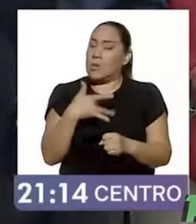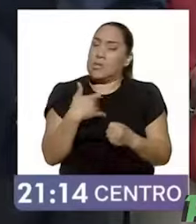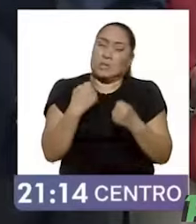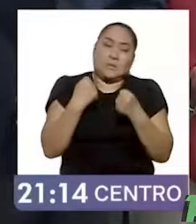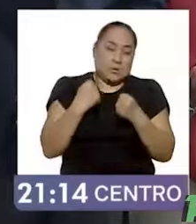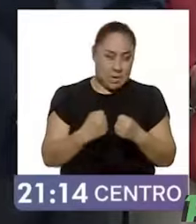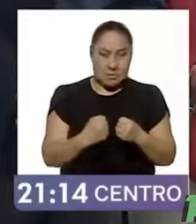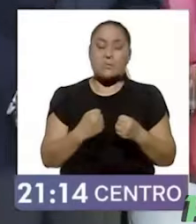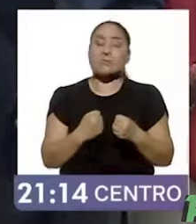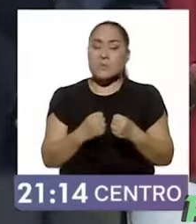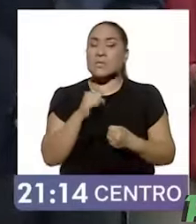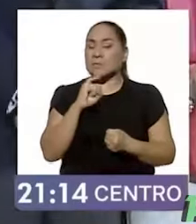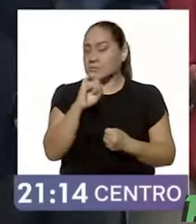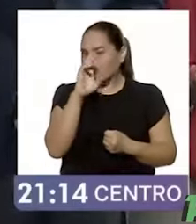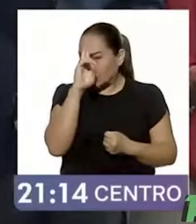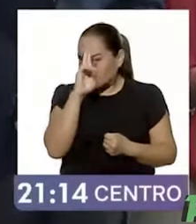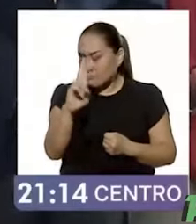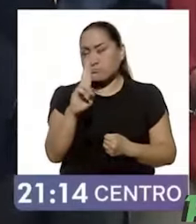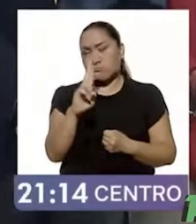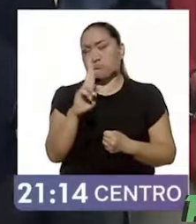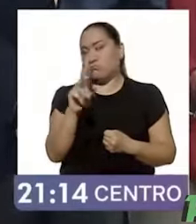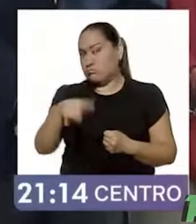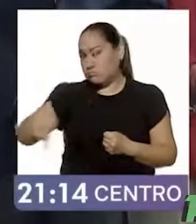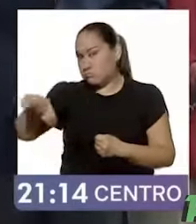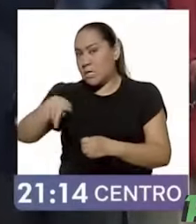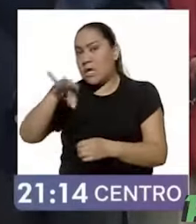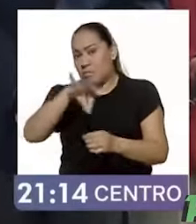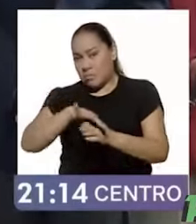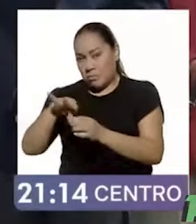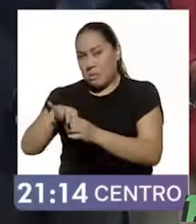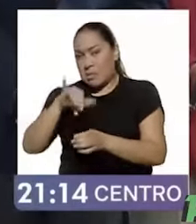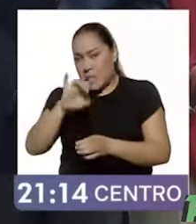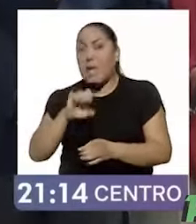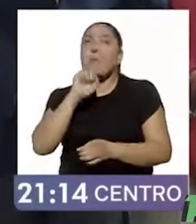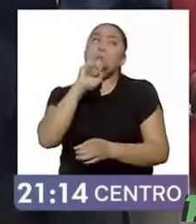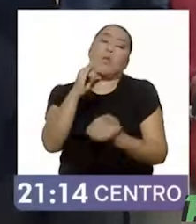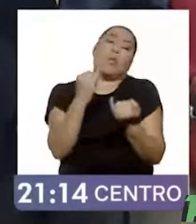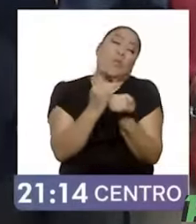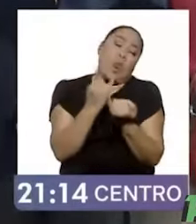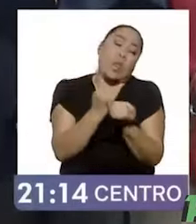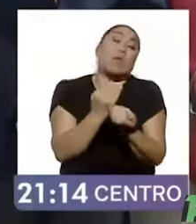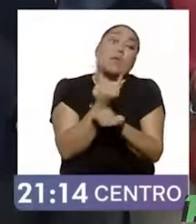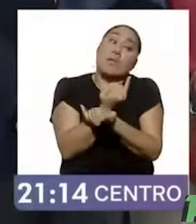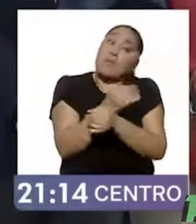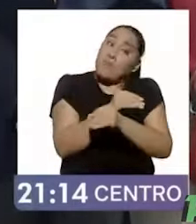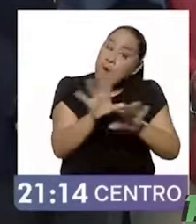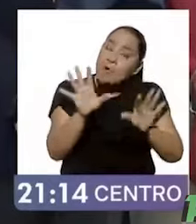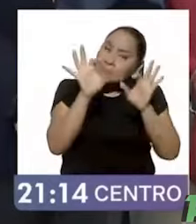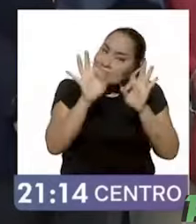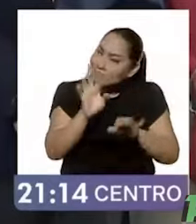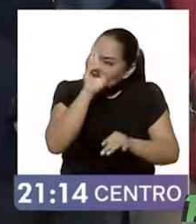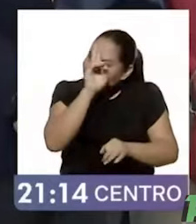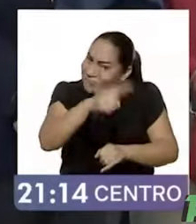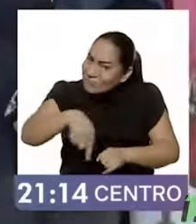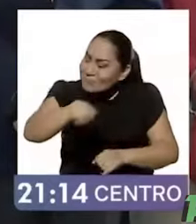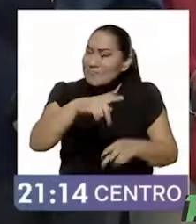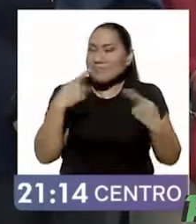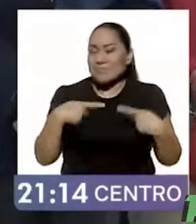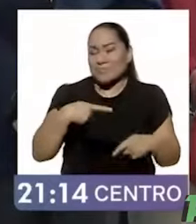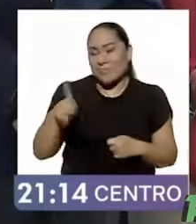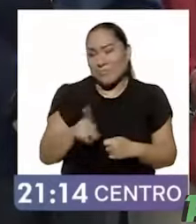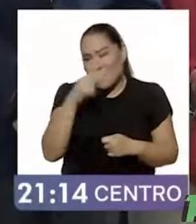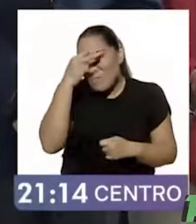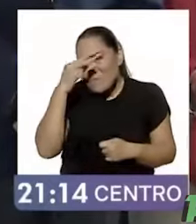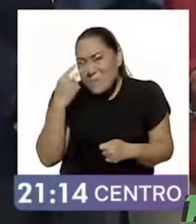ciertos, el respeto a la autoridad electoral, pero también a la información que se dé a conocer al pueblo de México, porque estamos